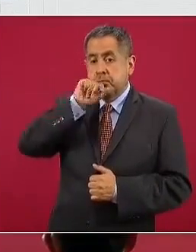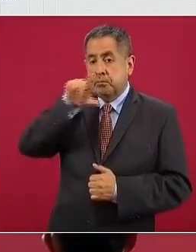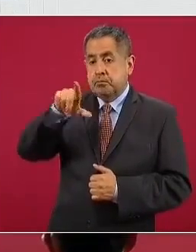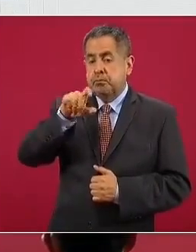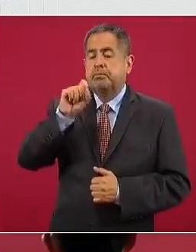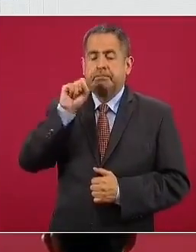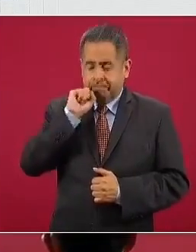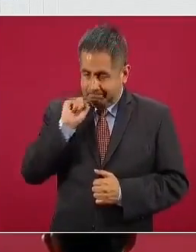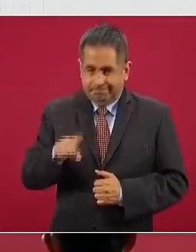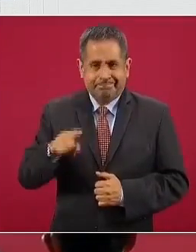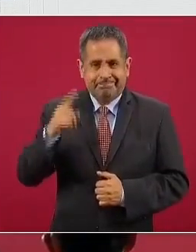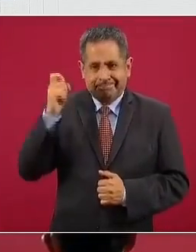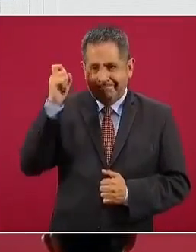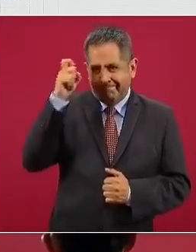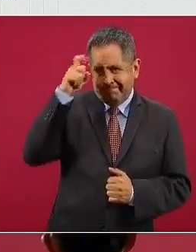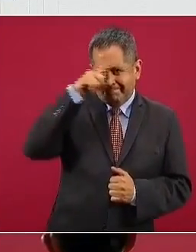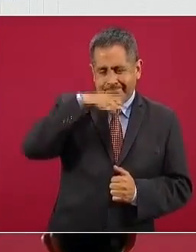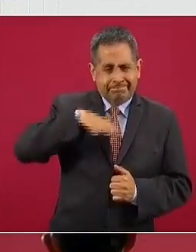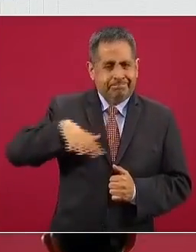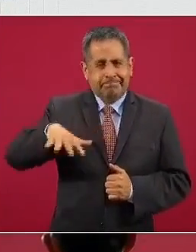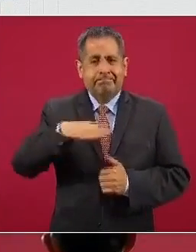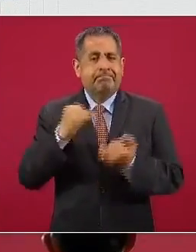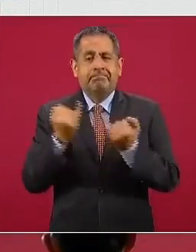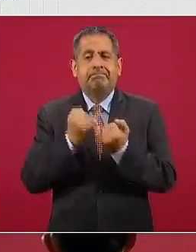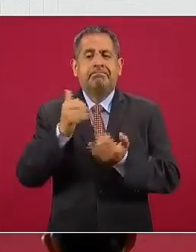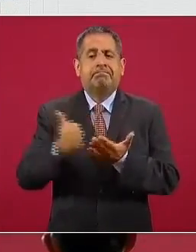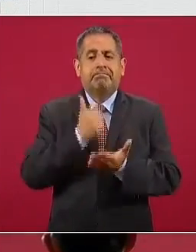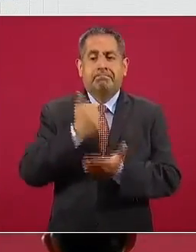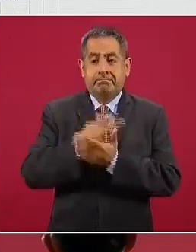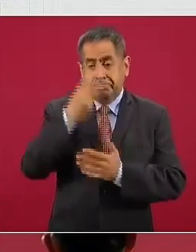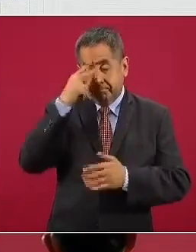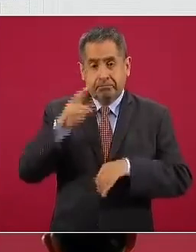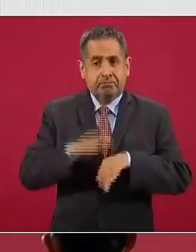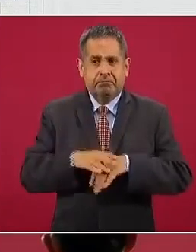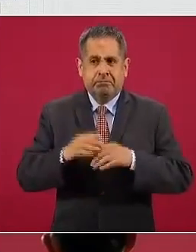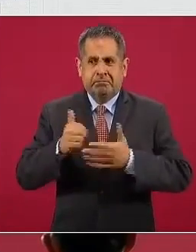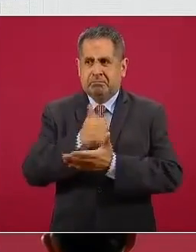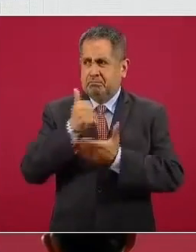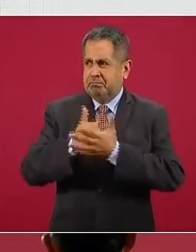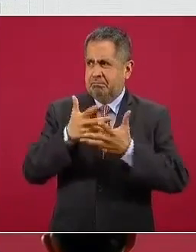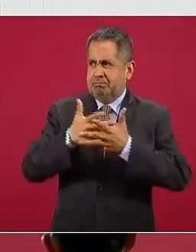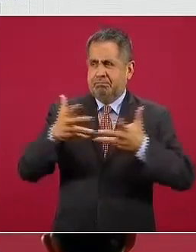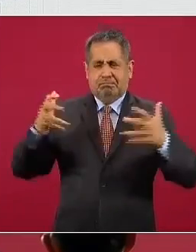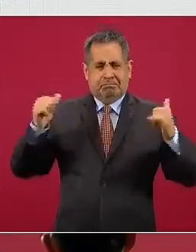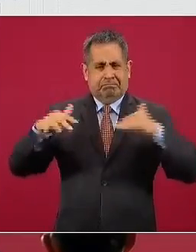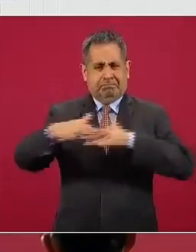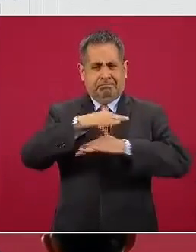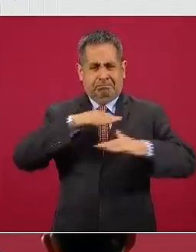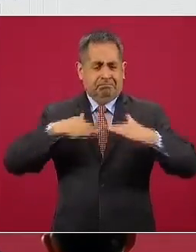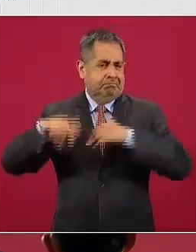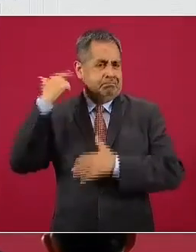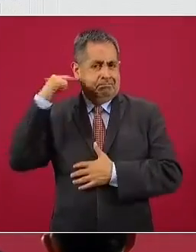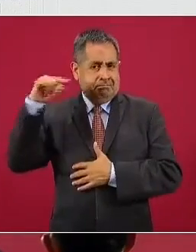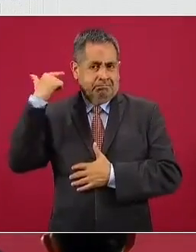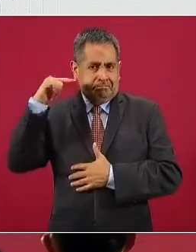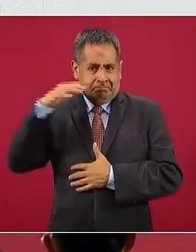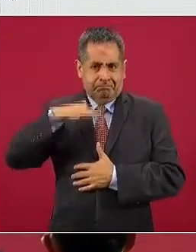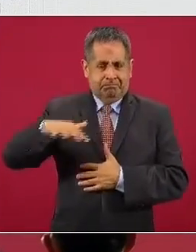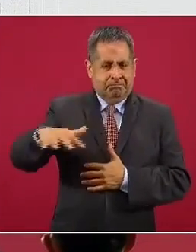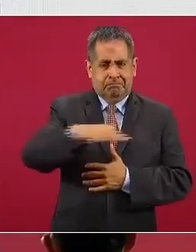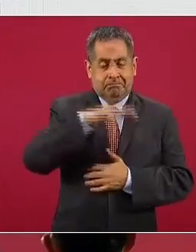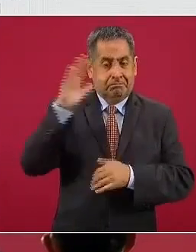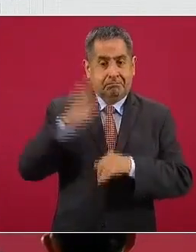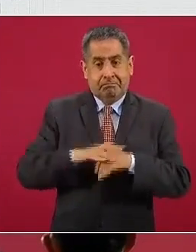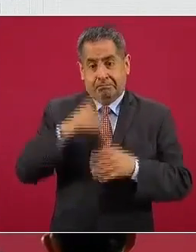zona de difícil control, igual que la Ciudad de México, obviamente por la metrópoli de Guadalajara, principalmente la zona